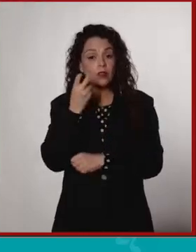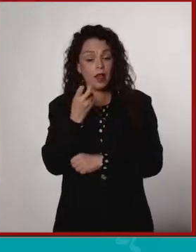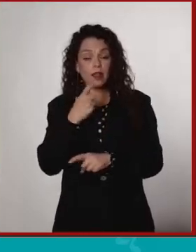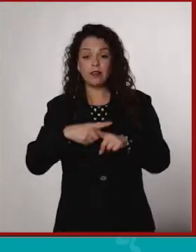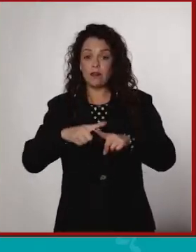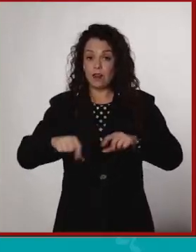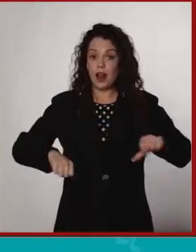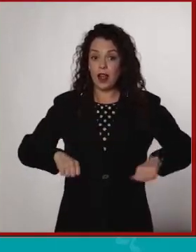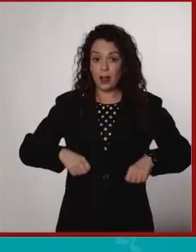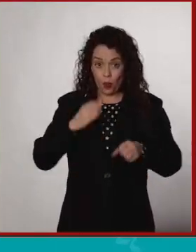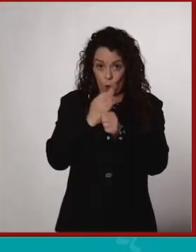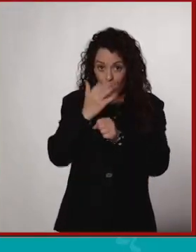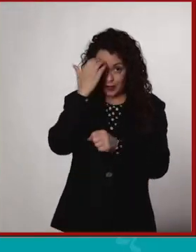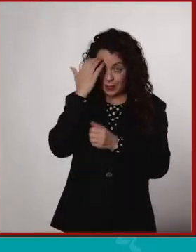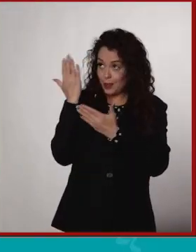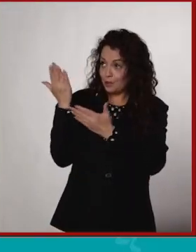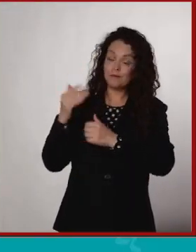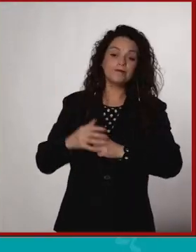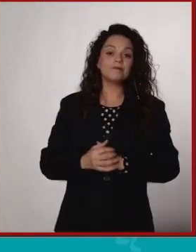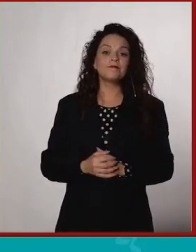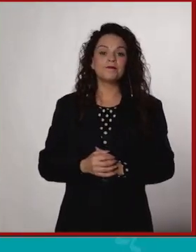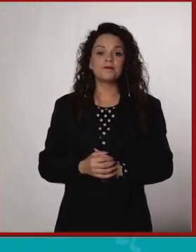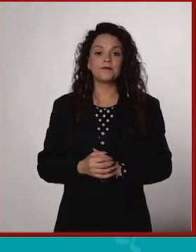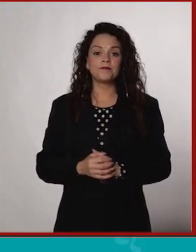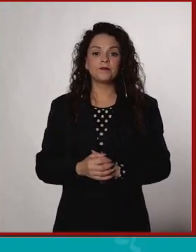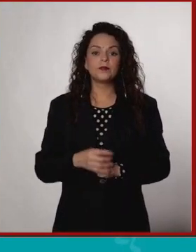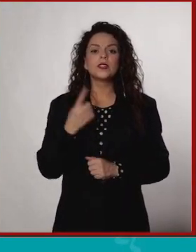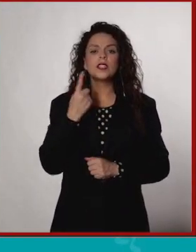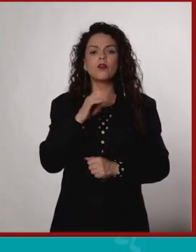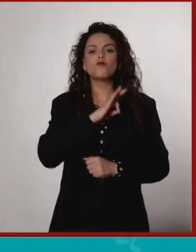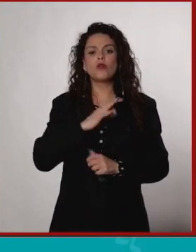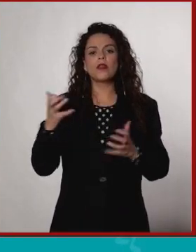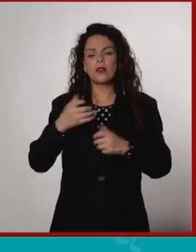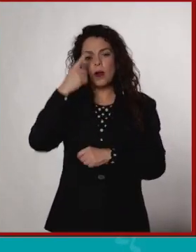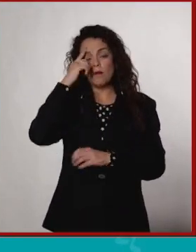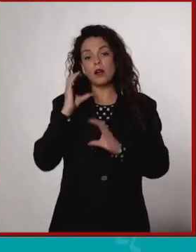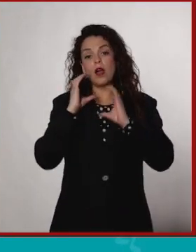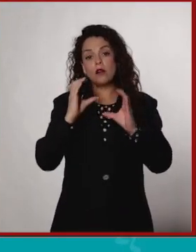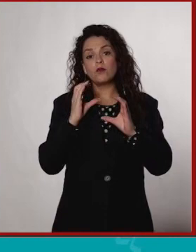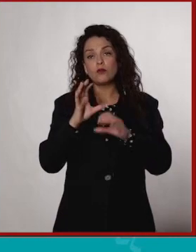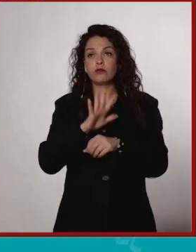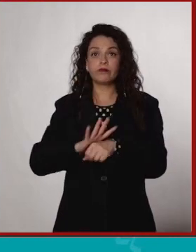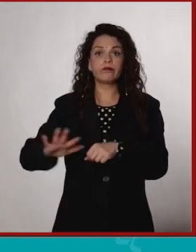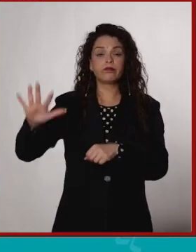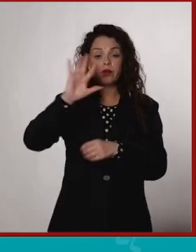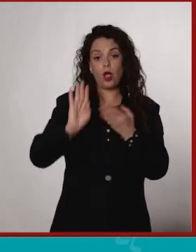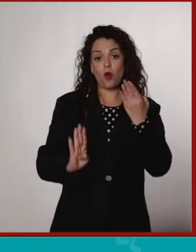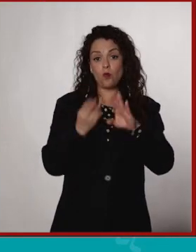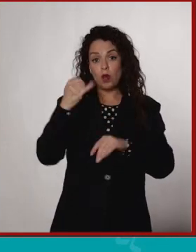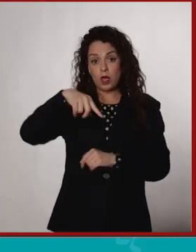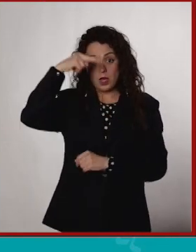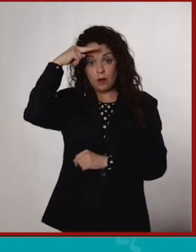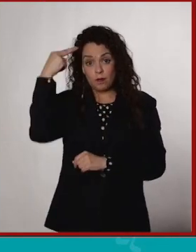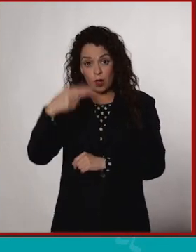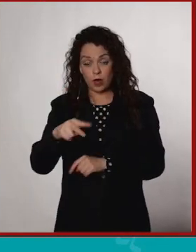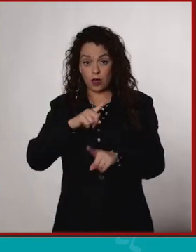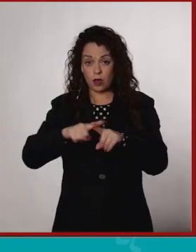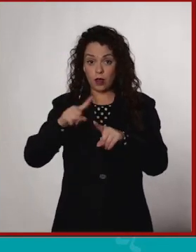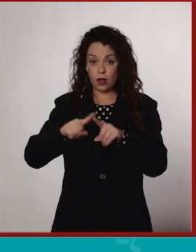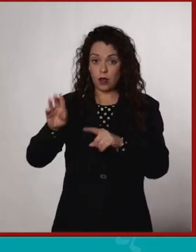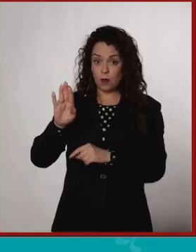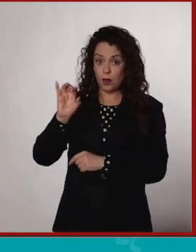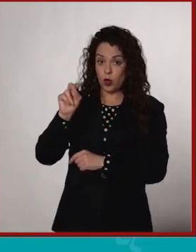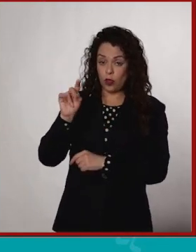conservar la biodiversidad. ¡Vamos a conocerlas! Una de las acciones para conservar la biodiversidad en el mundo y en México